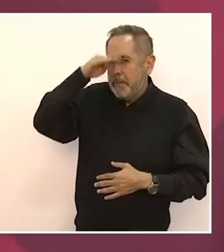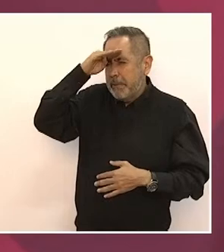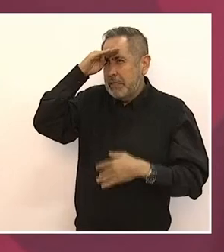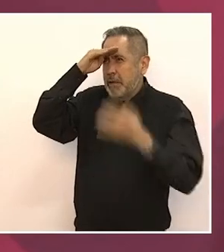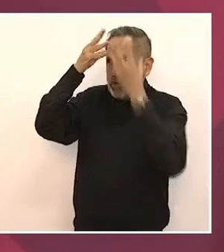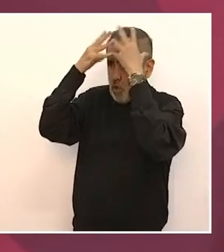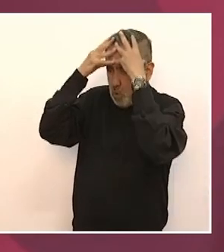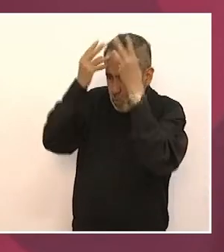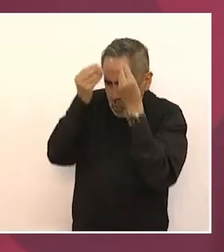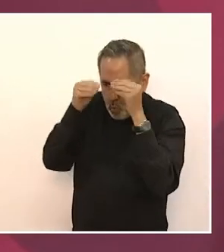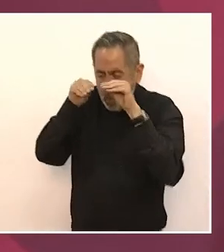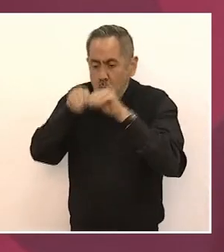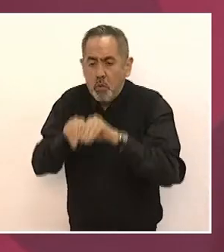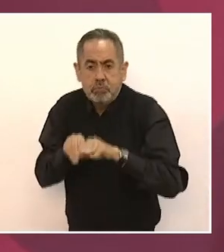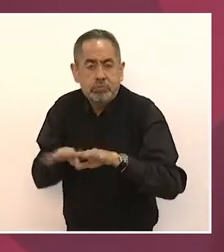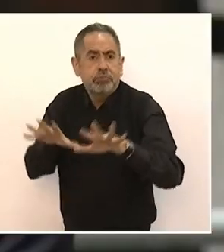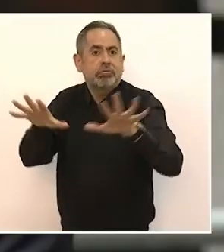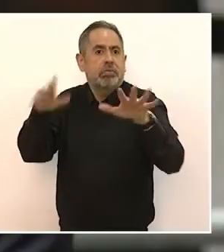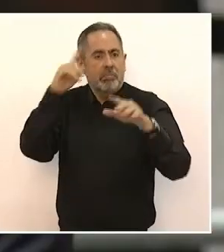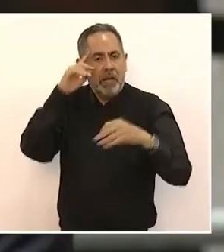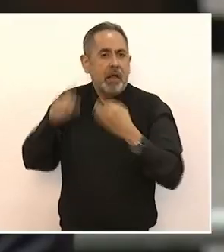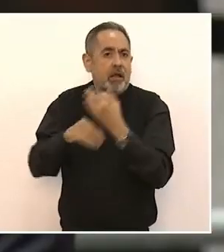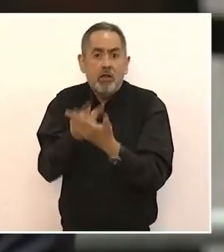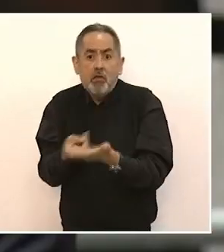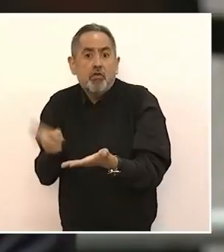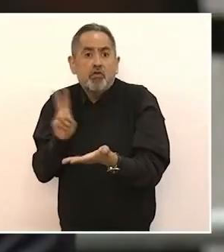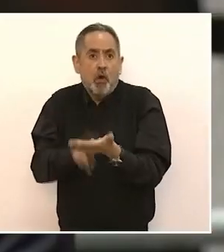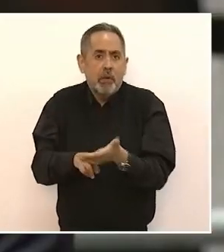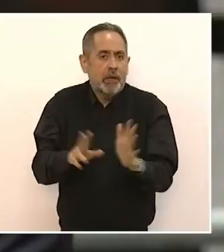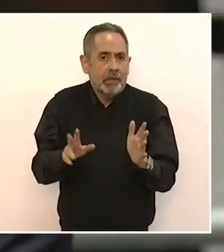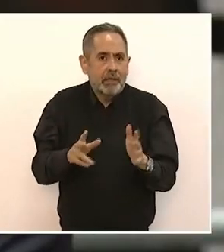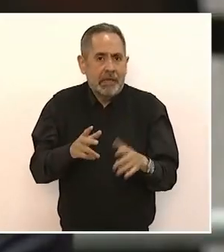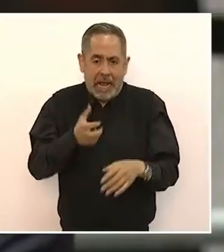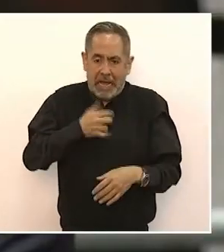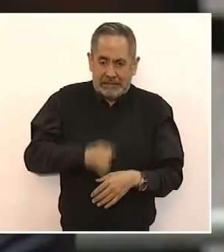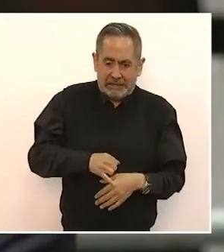manera de ser.